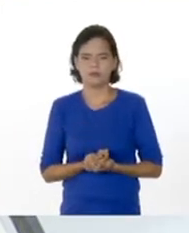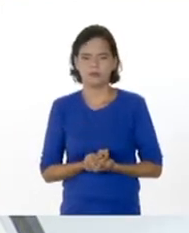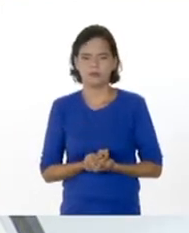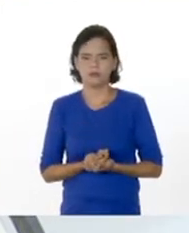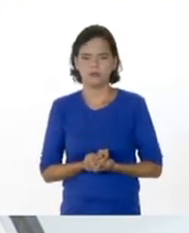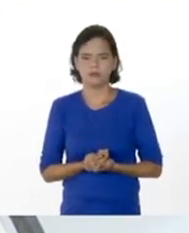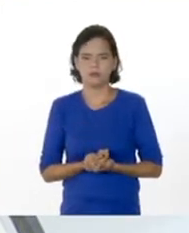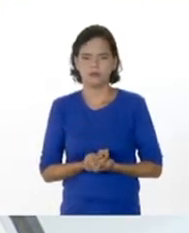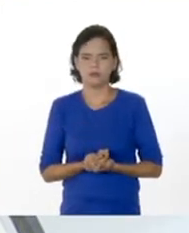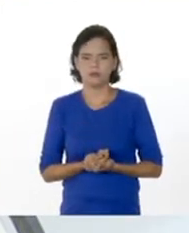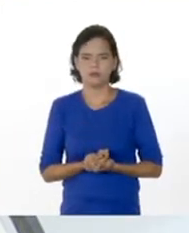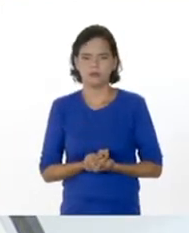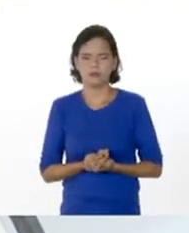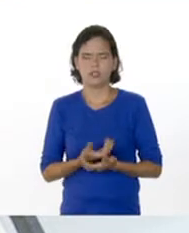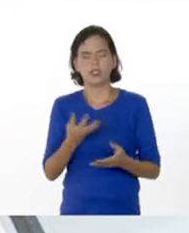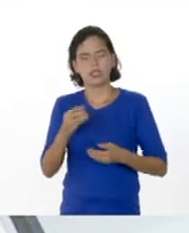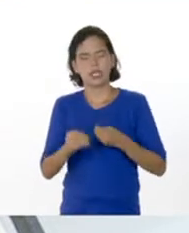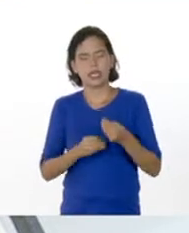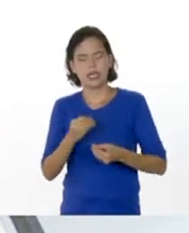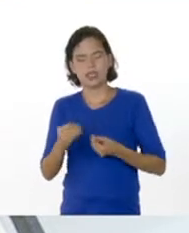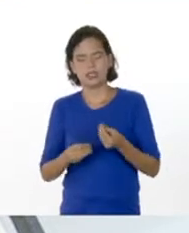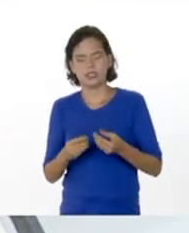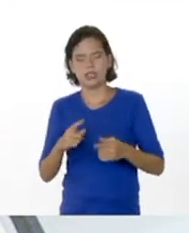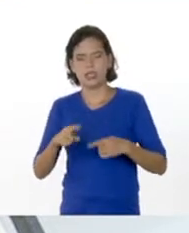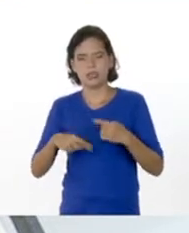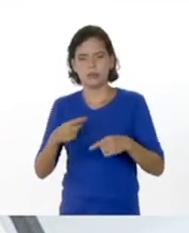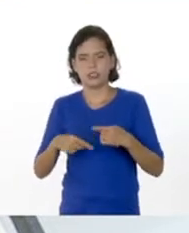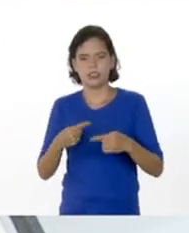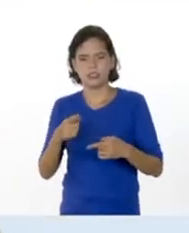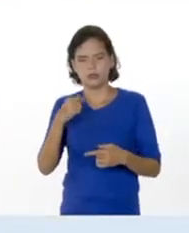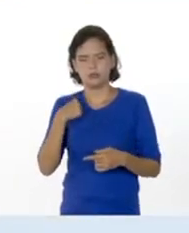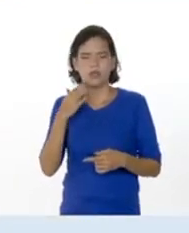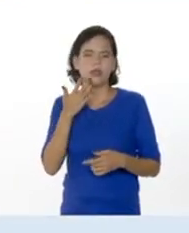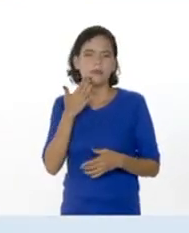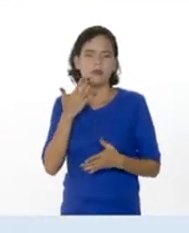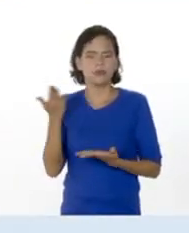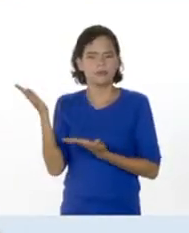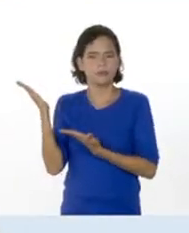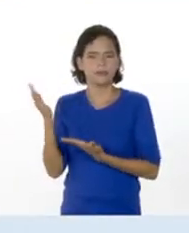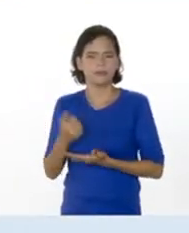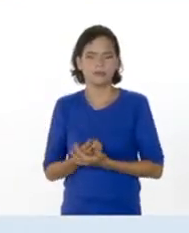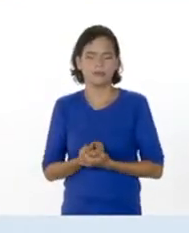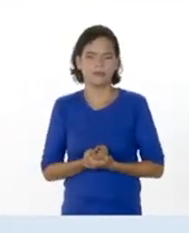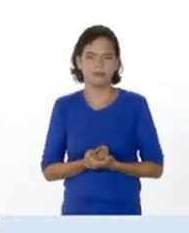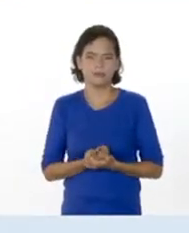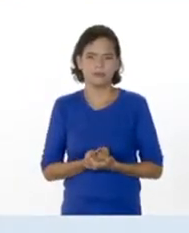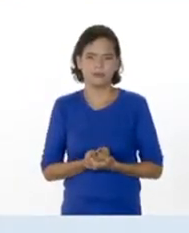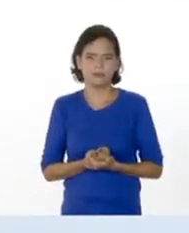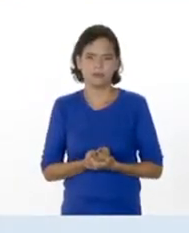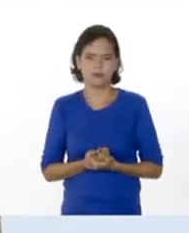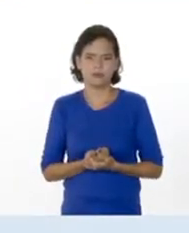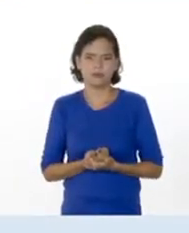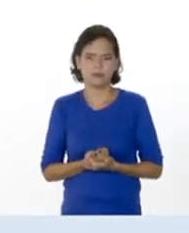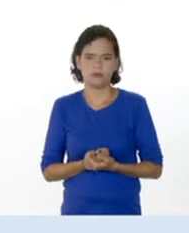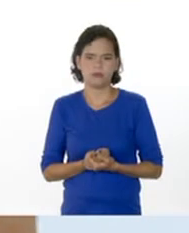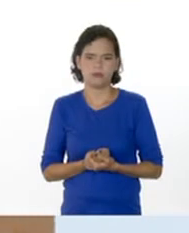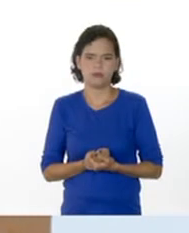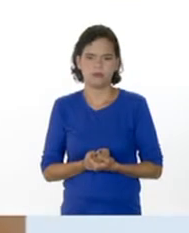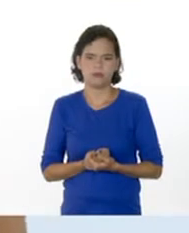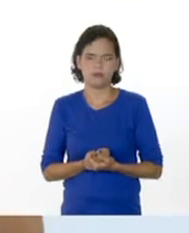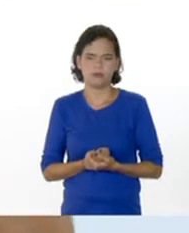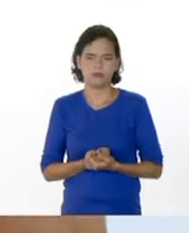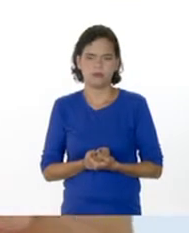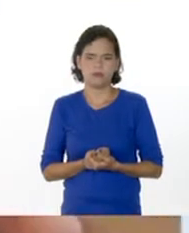¿Qué hace? Esto es la represa, ¿ok? Como un ejemplo del agua. Está en constante movimiento.